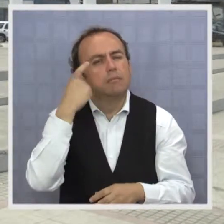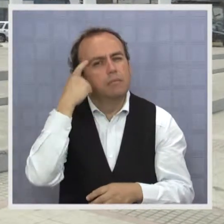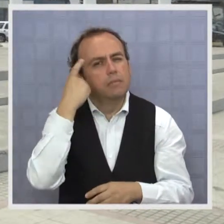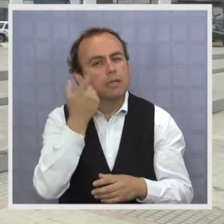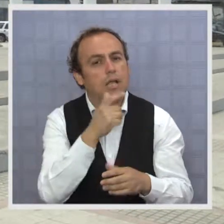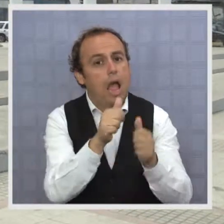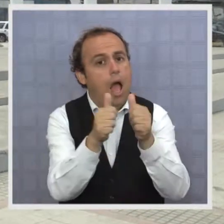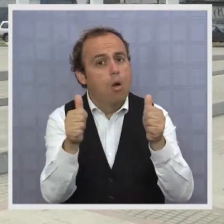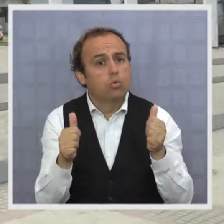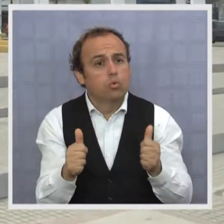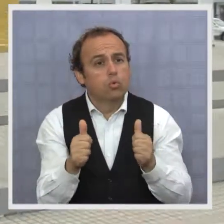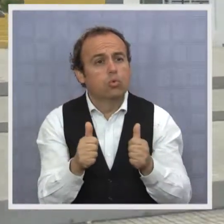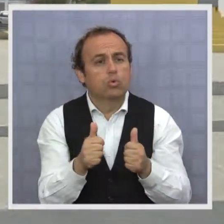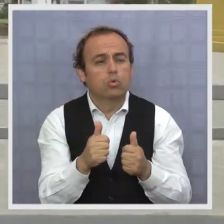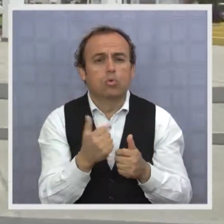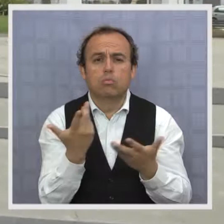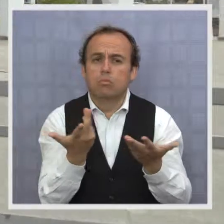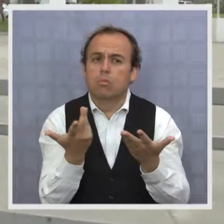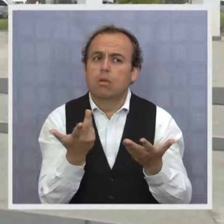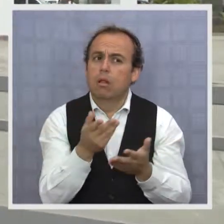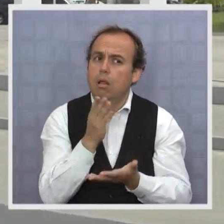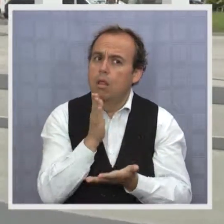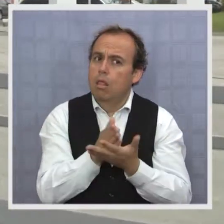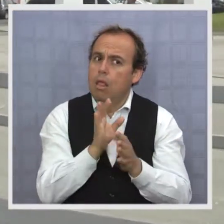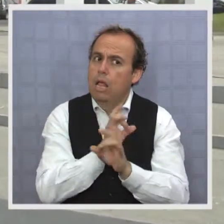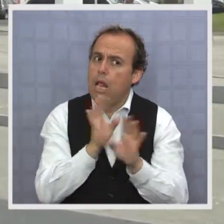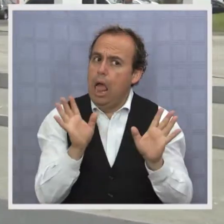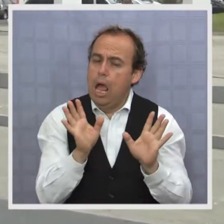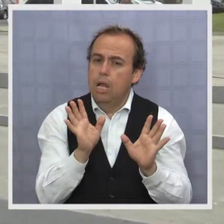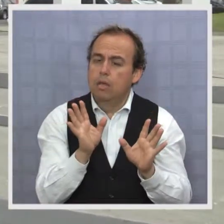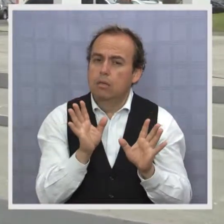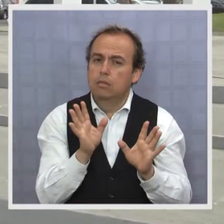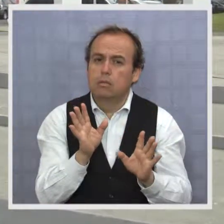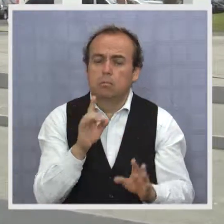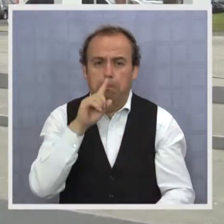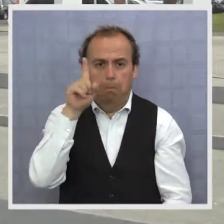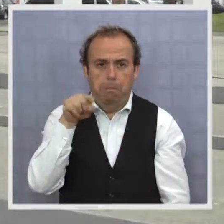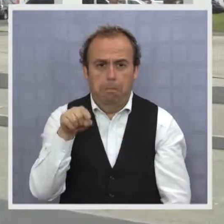las autoridades pertinentes todo debe estar muy claro. Gracias.